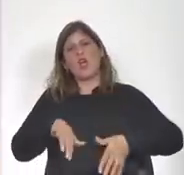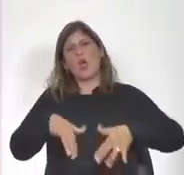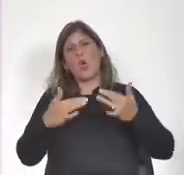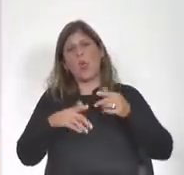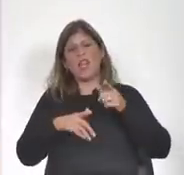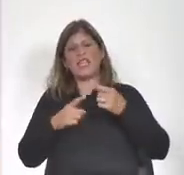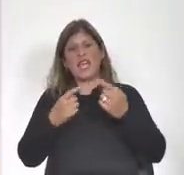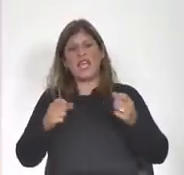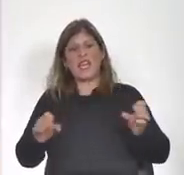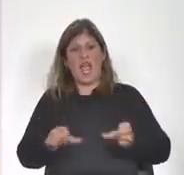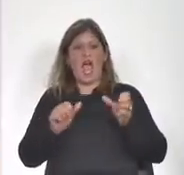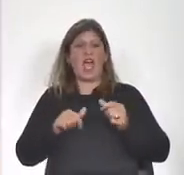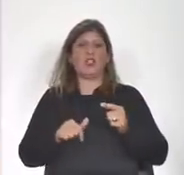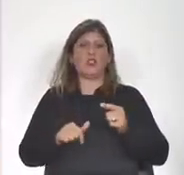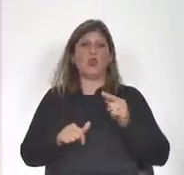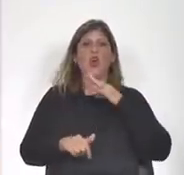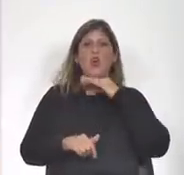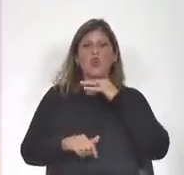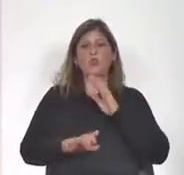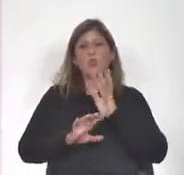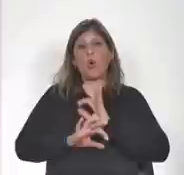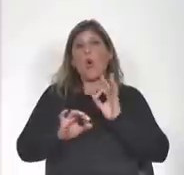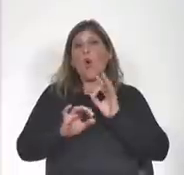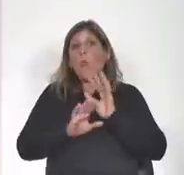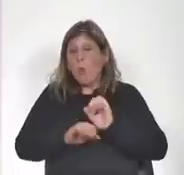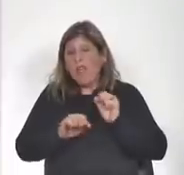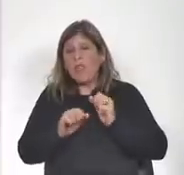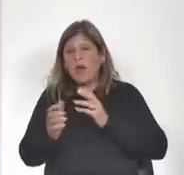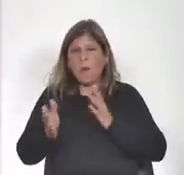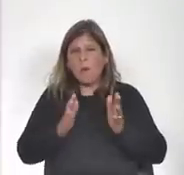o de cualquier acto que pueda parecer corrupto